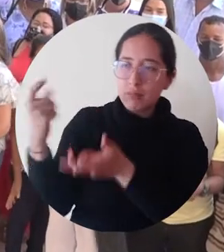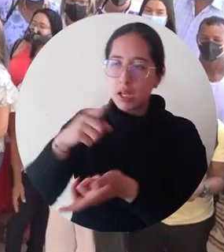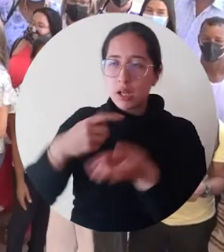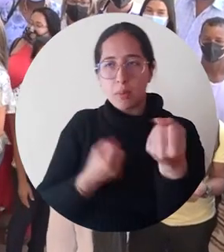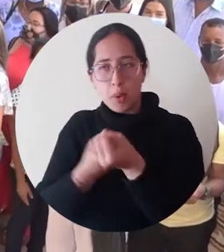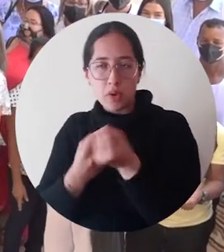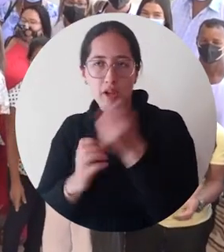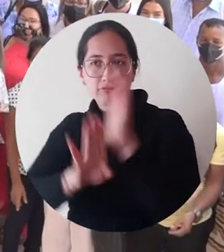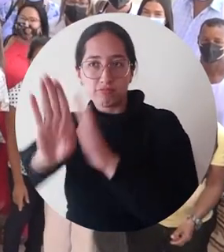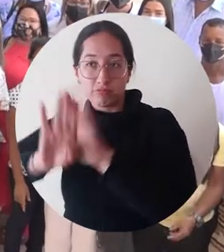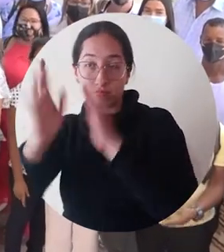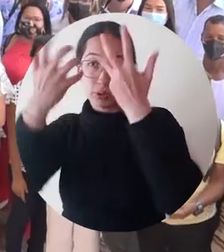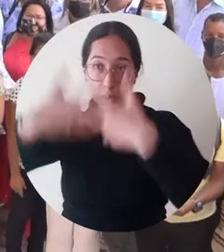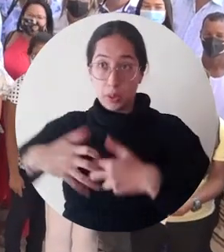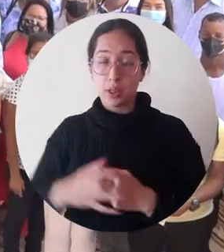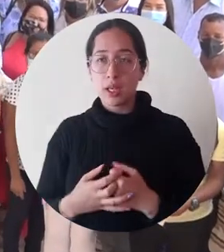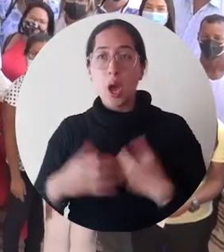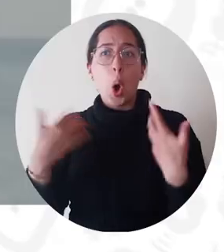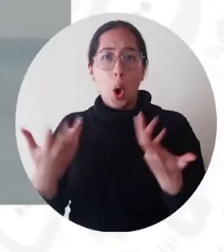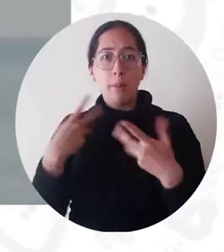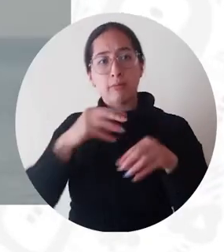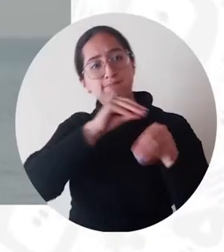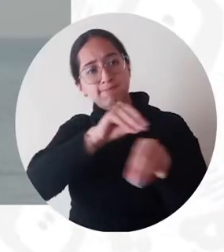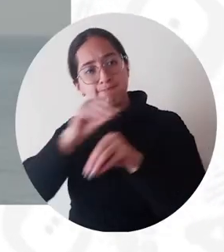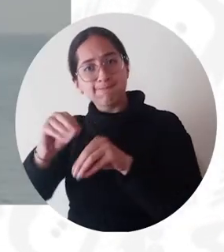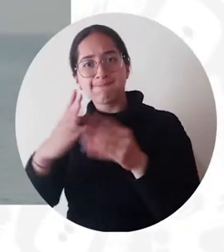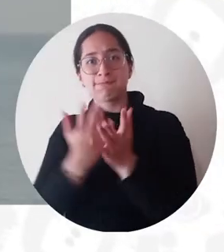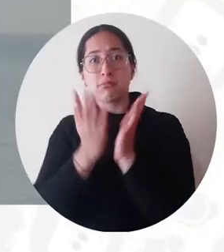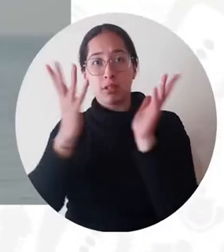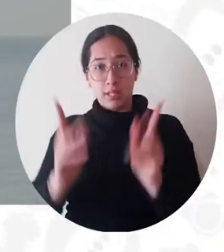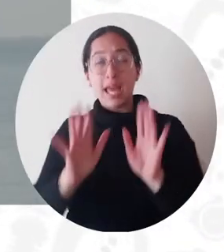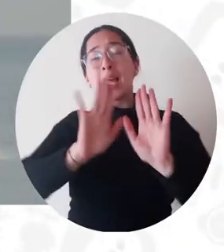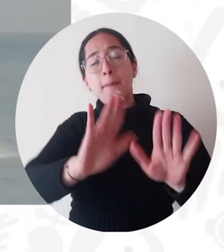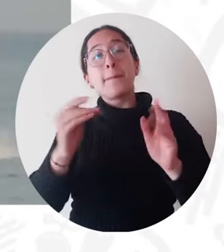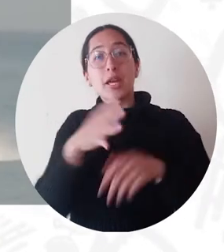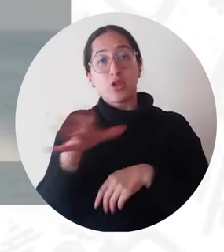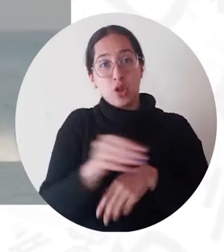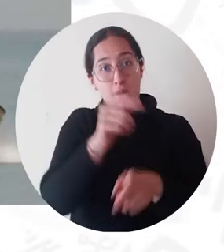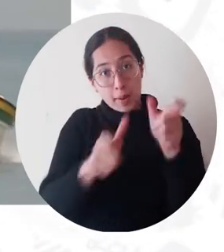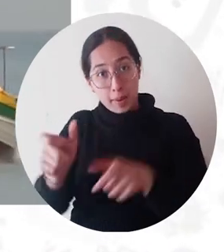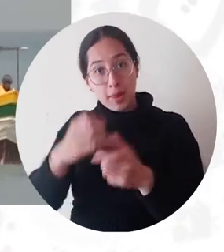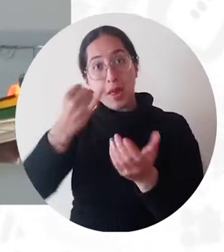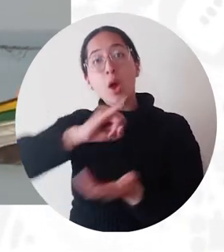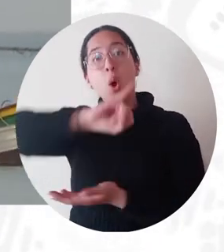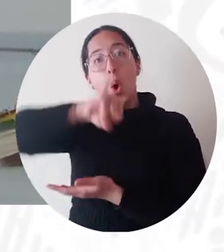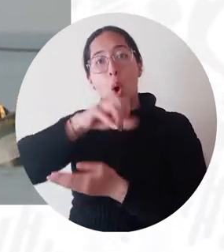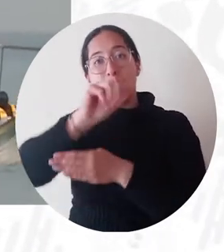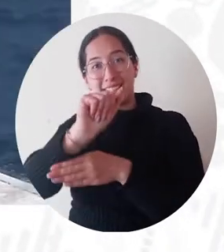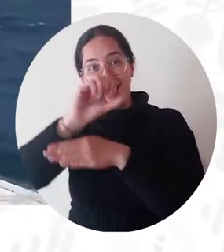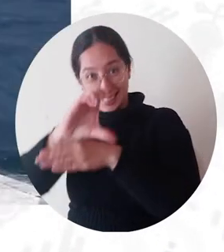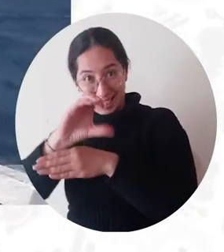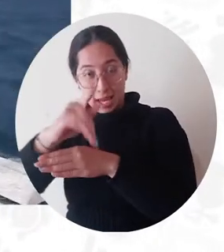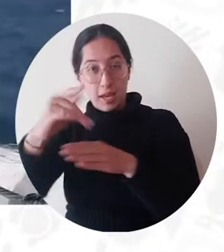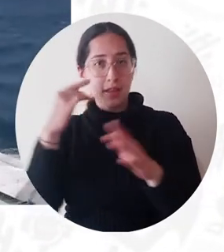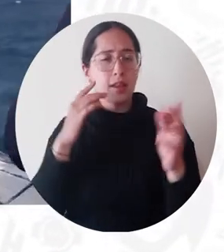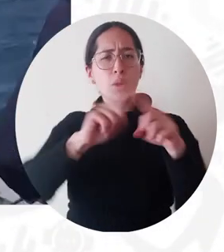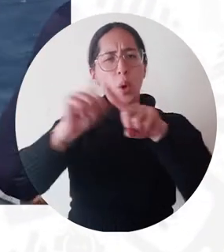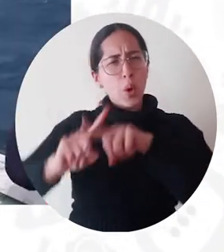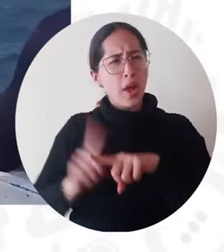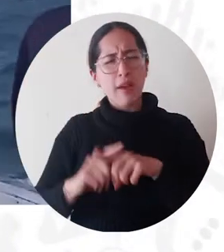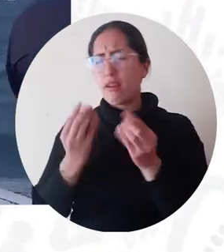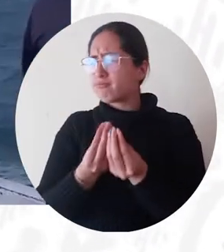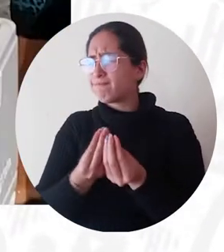lo largo de 32 meses se beneficiarán cerca de 360 miembros de 20 juntas de acción comunal, operadores de servicios turísticos,